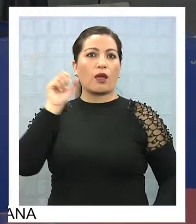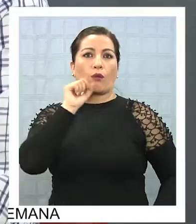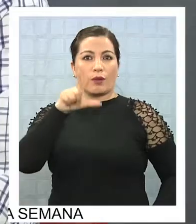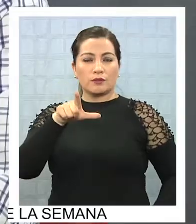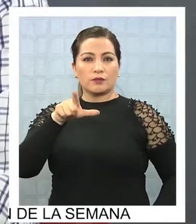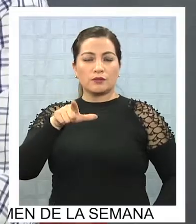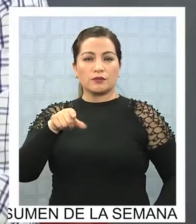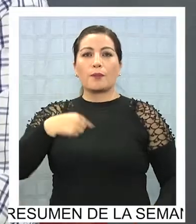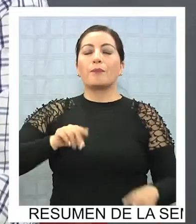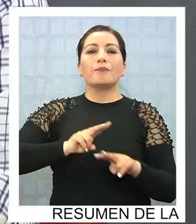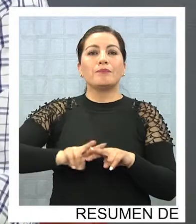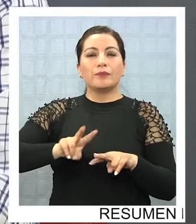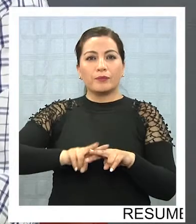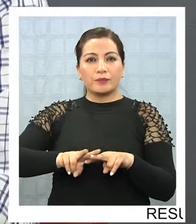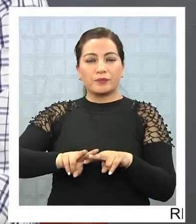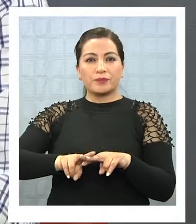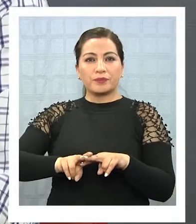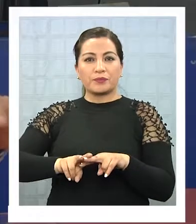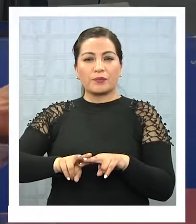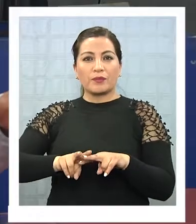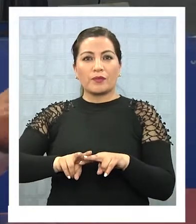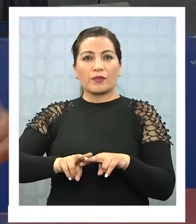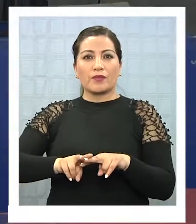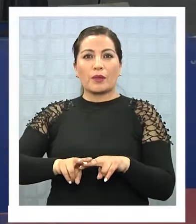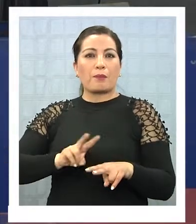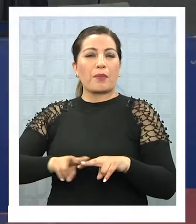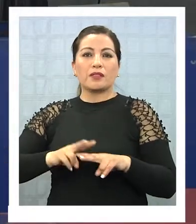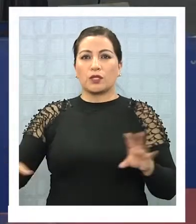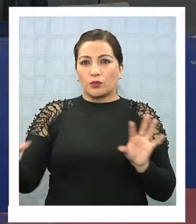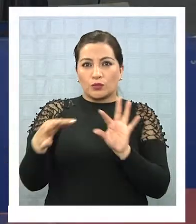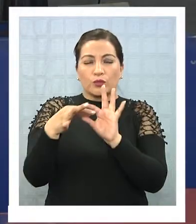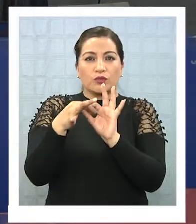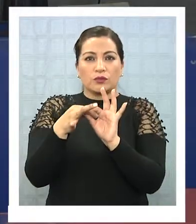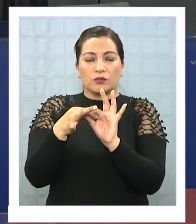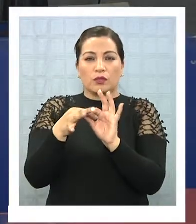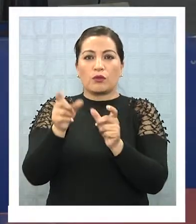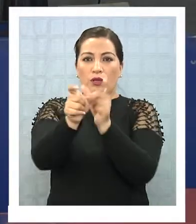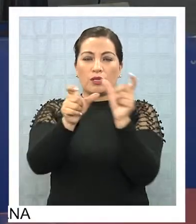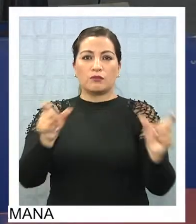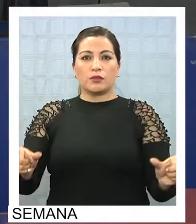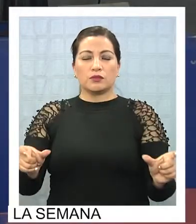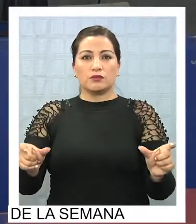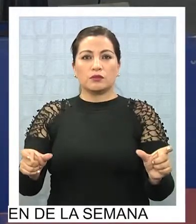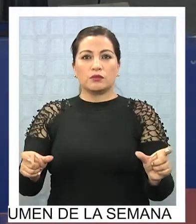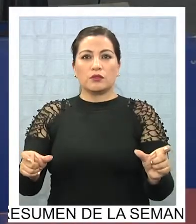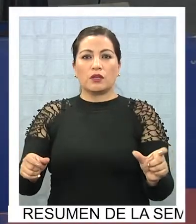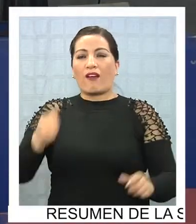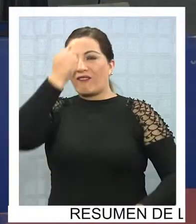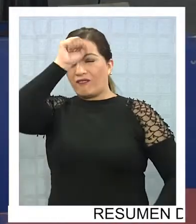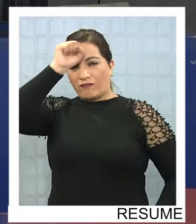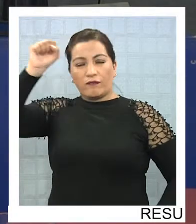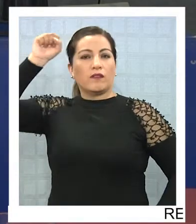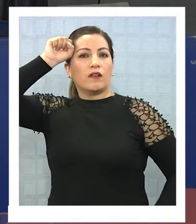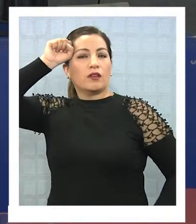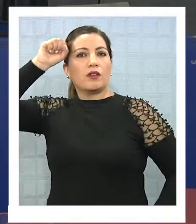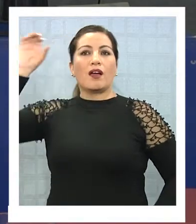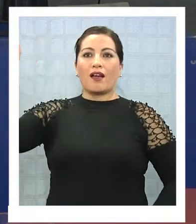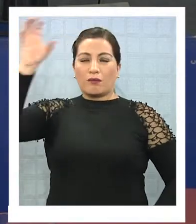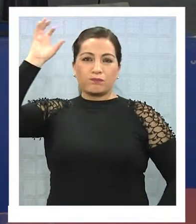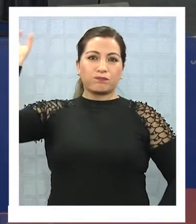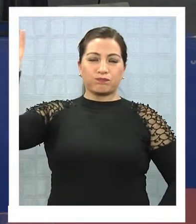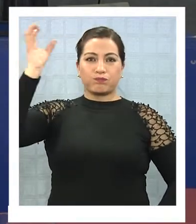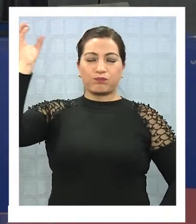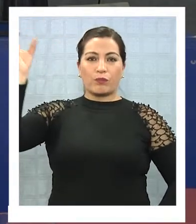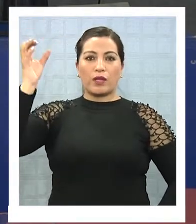que producido el altamiento con los integrantes del ABC, bomberos, ambulancias, carabineros,